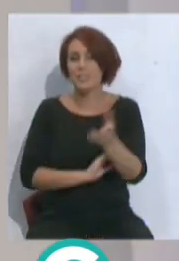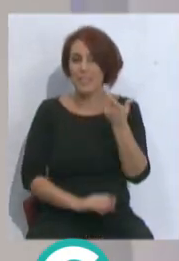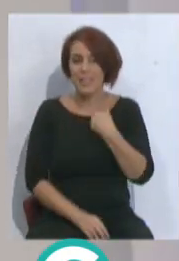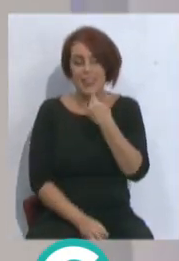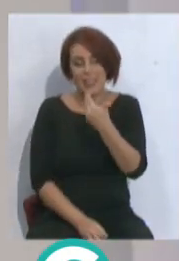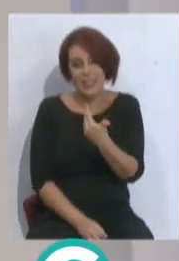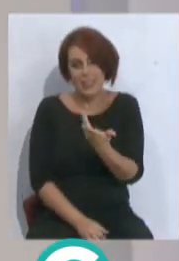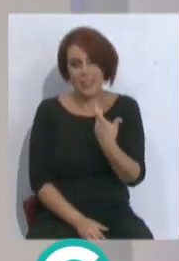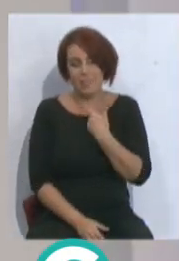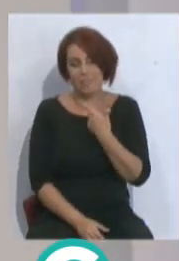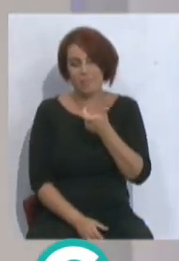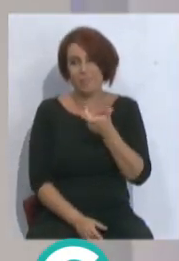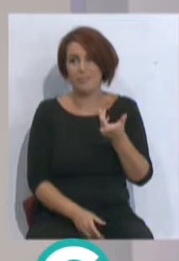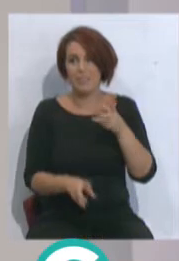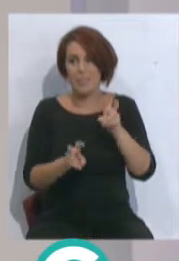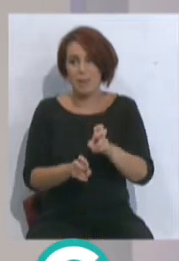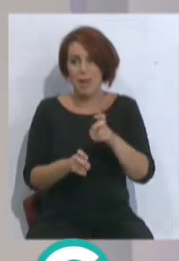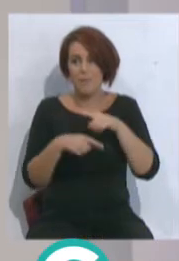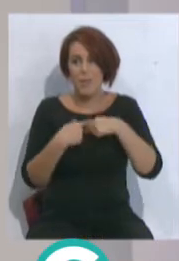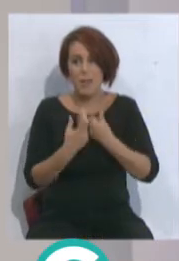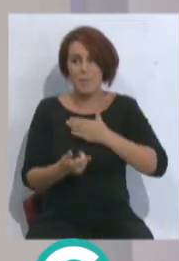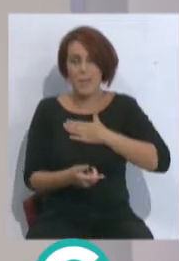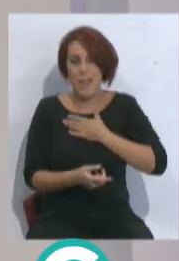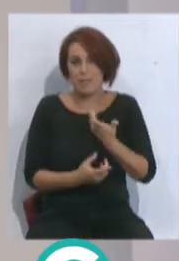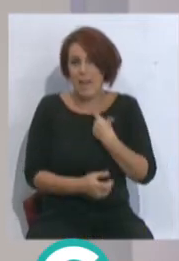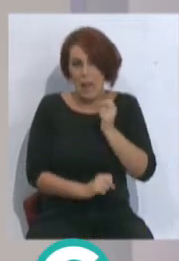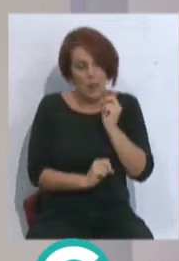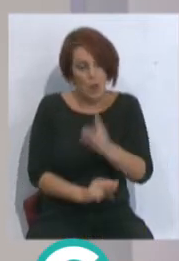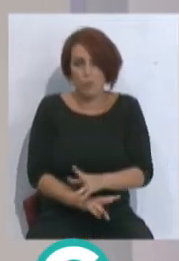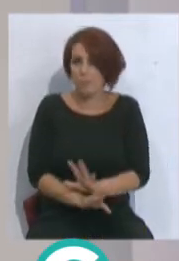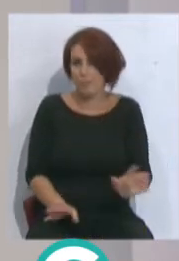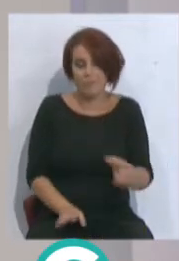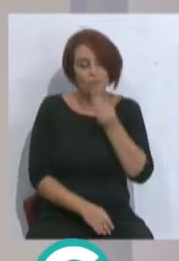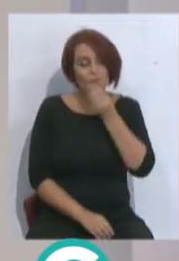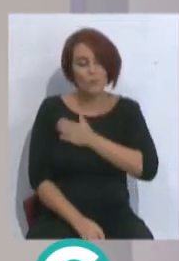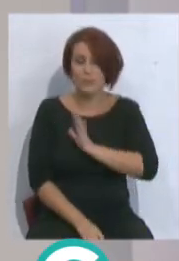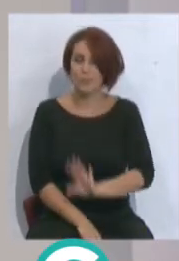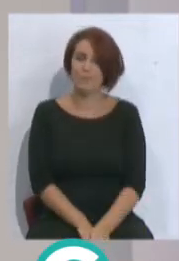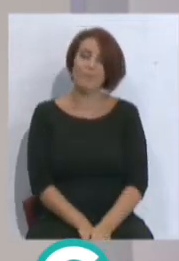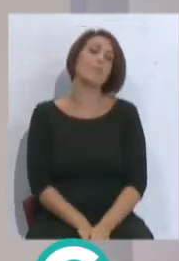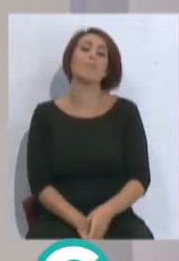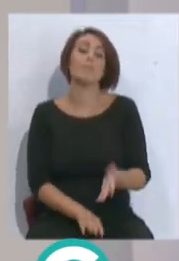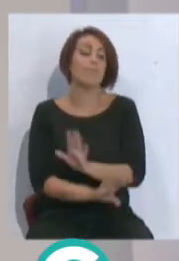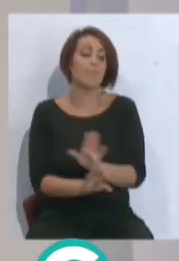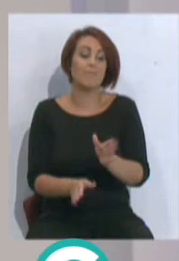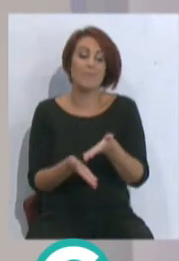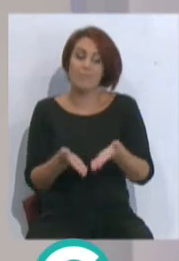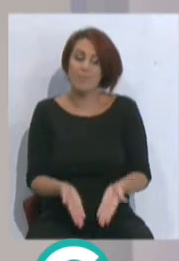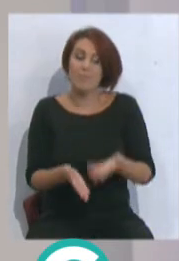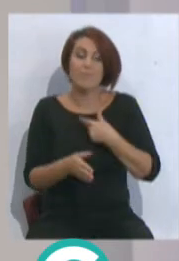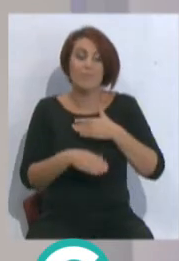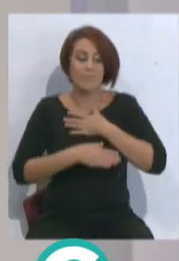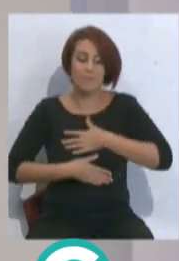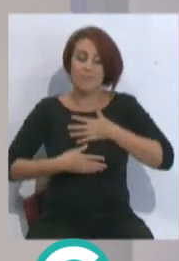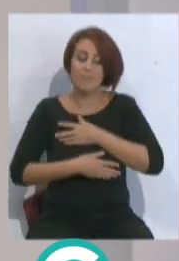gracias por esas palabras en lo que se refiere a los Bocuñanos, que no le falta razón, ninguna. Muy buenas personas. Y nada, aquí estamos. Encantado de haber